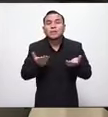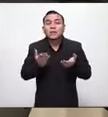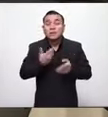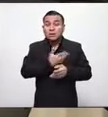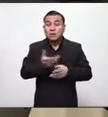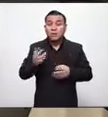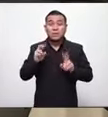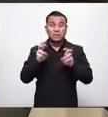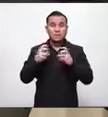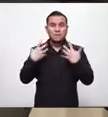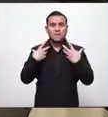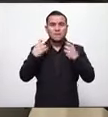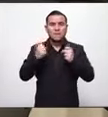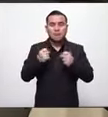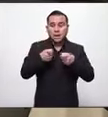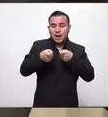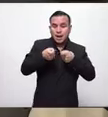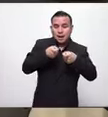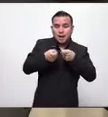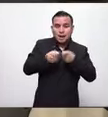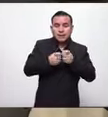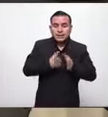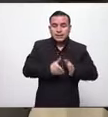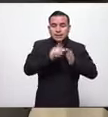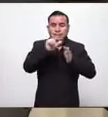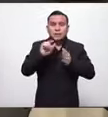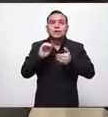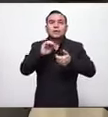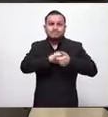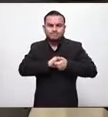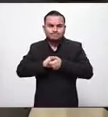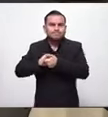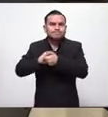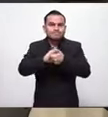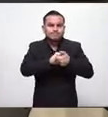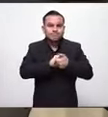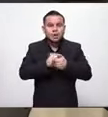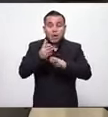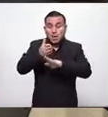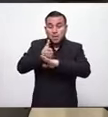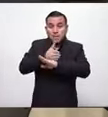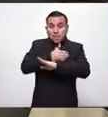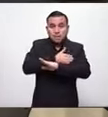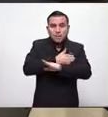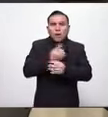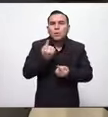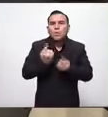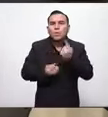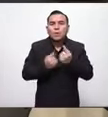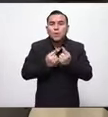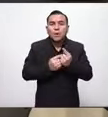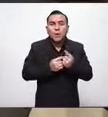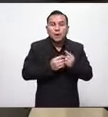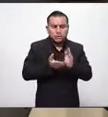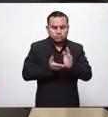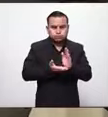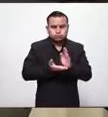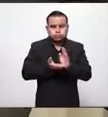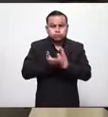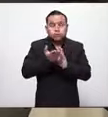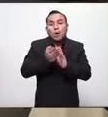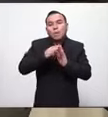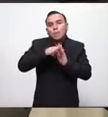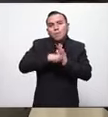con otras instituciones deberá ir revisando cuáles son esos incrementos cuál es la